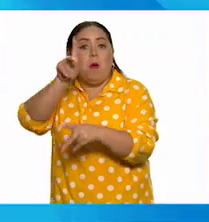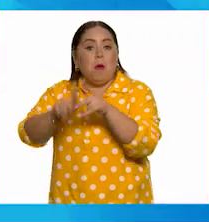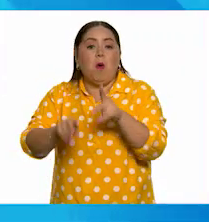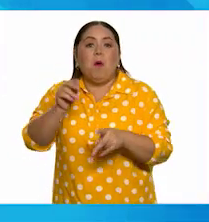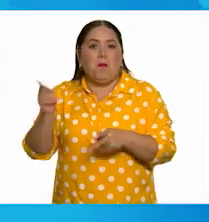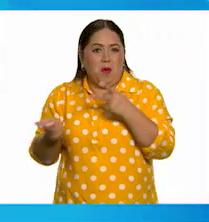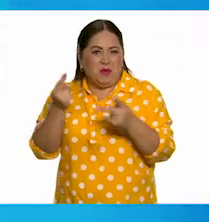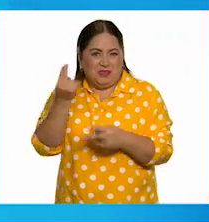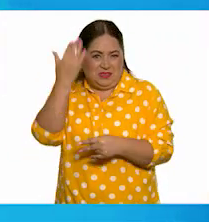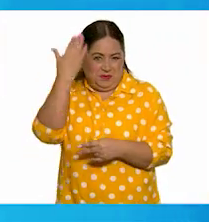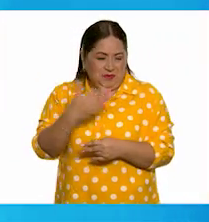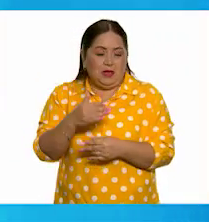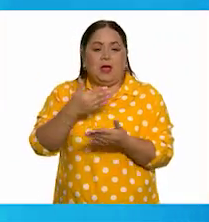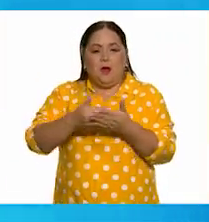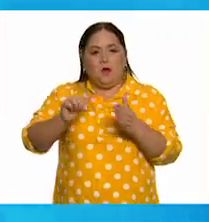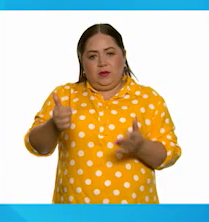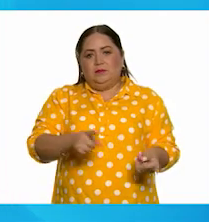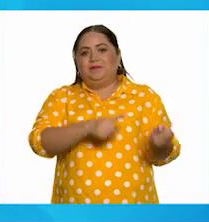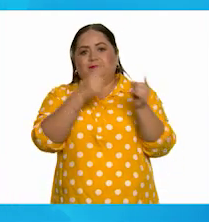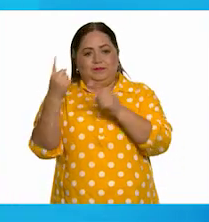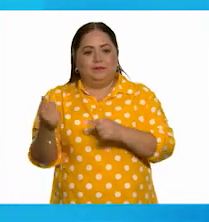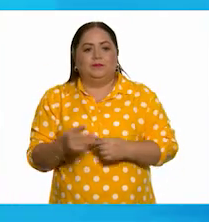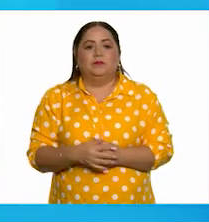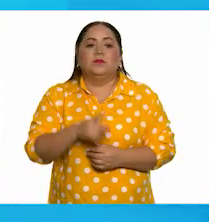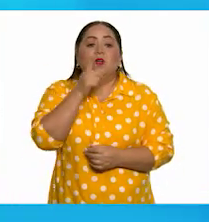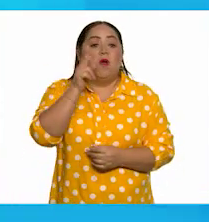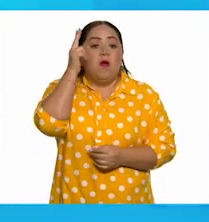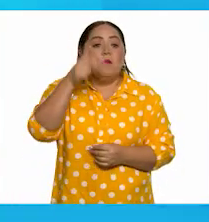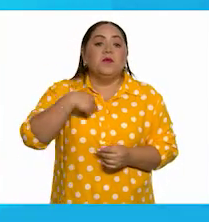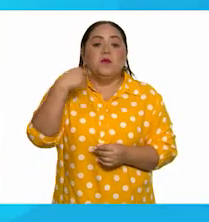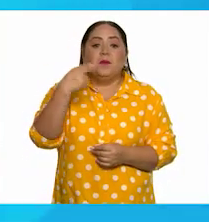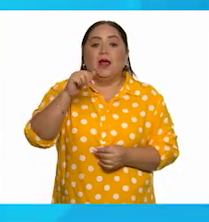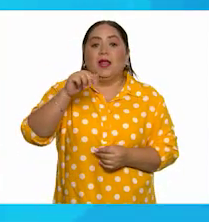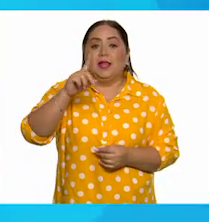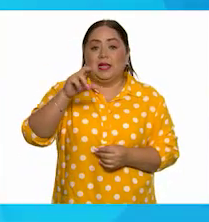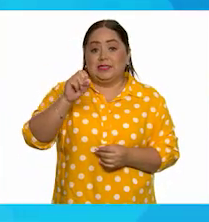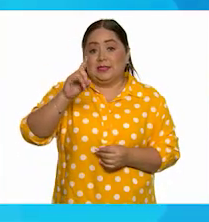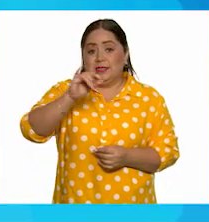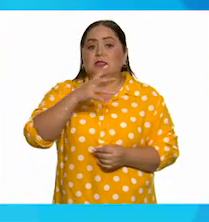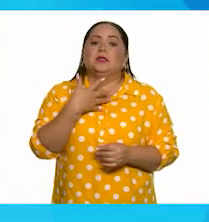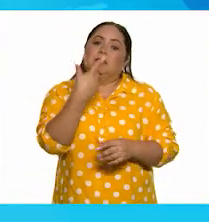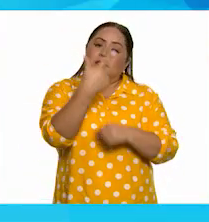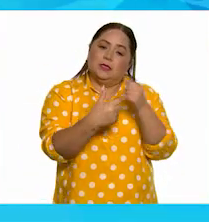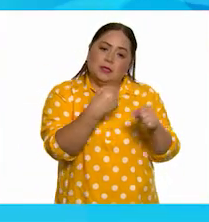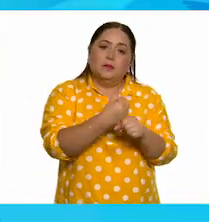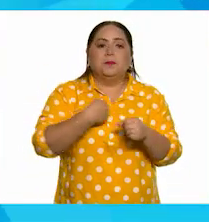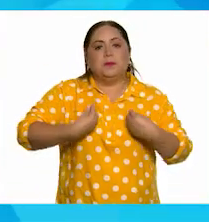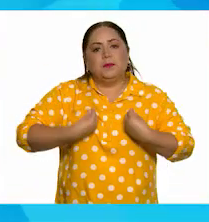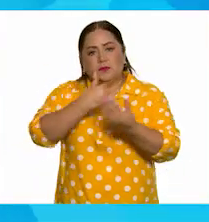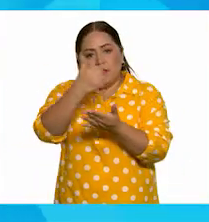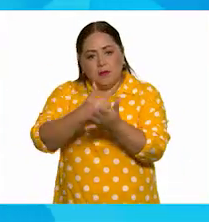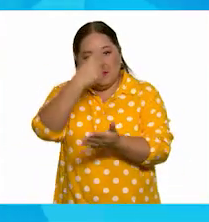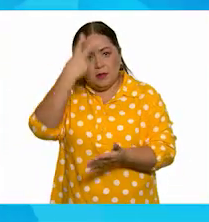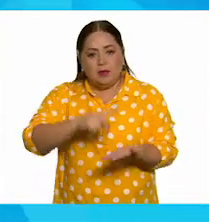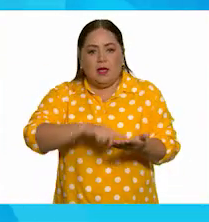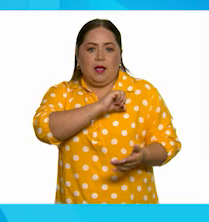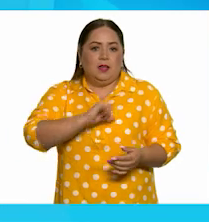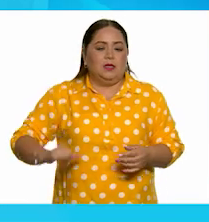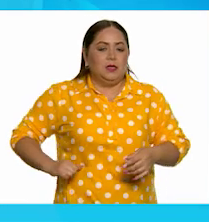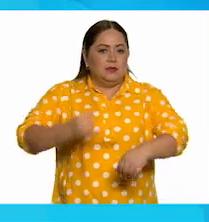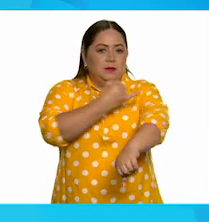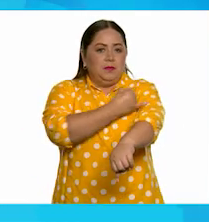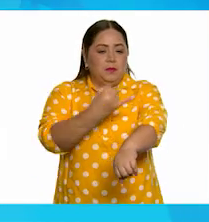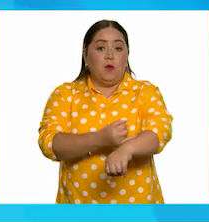preguntas. Vamos a la siguiente diapositiva. Hola, mi nombre es Andrés Díaz. Tengo siete años. Vivo en la Ciudad de México, en la Alcaldía de